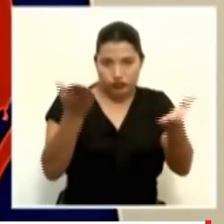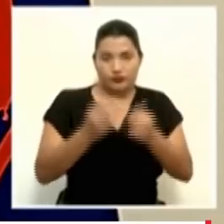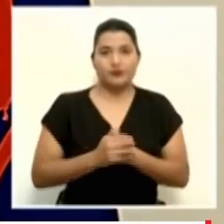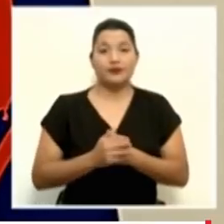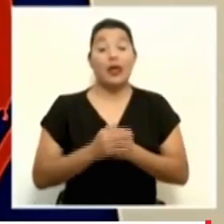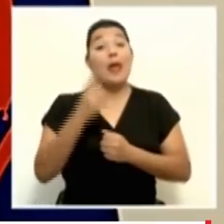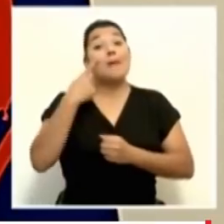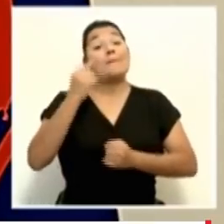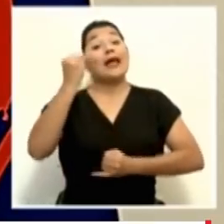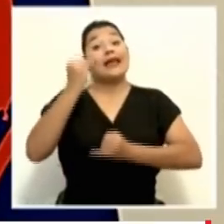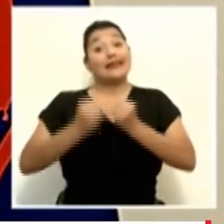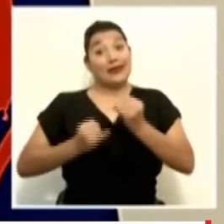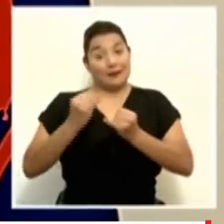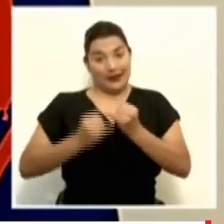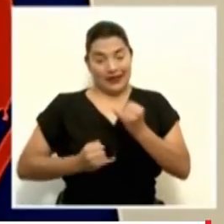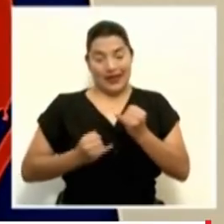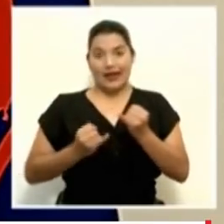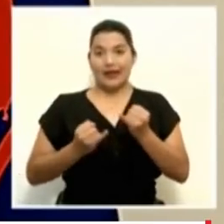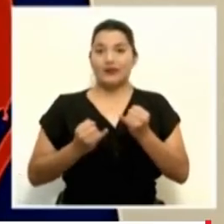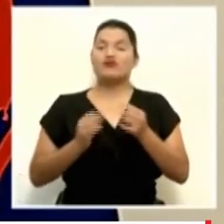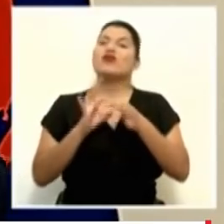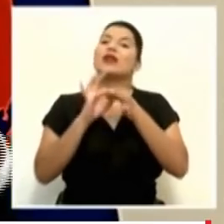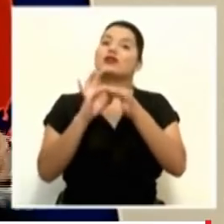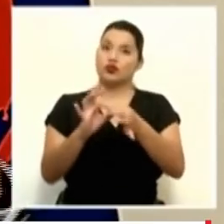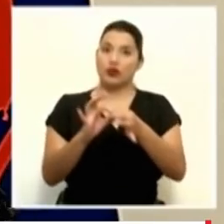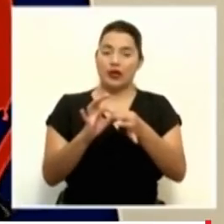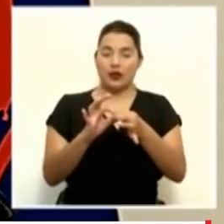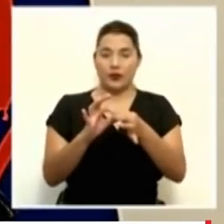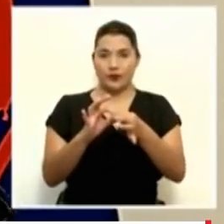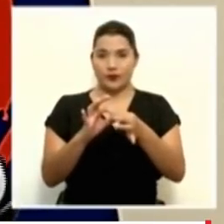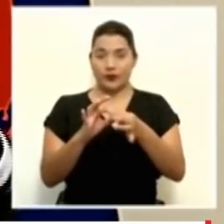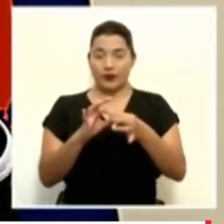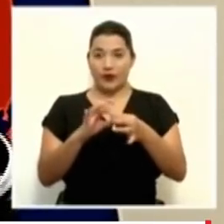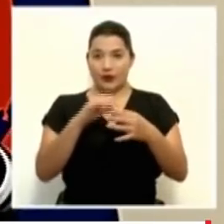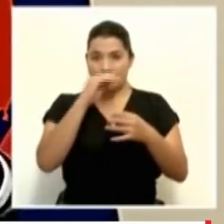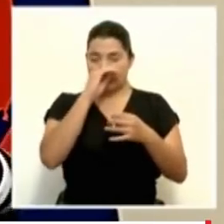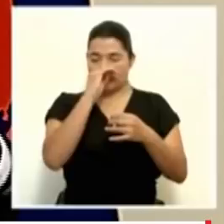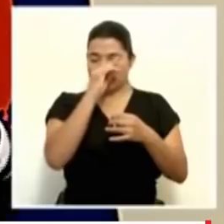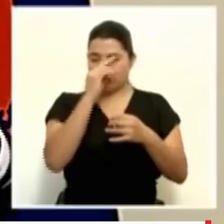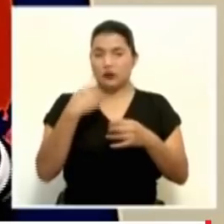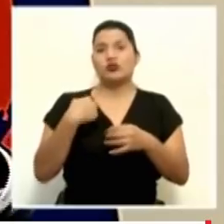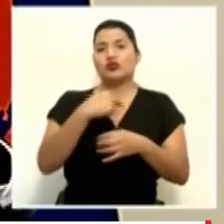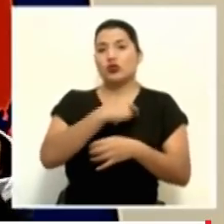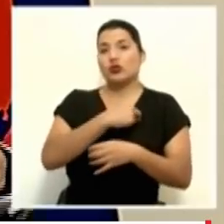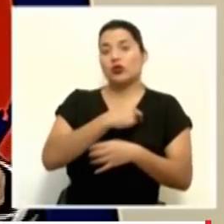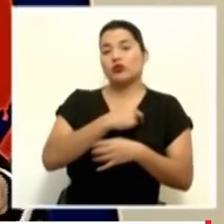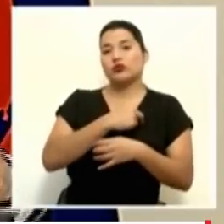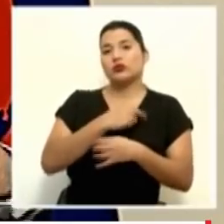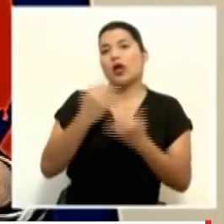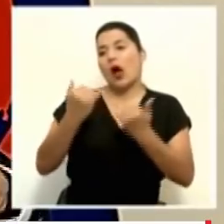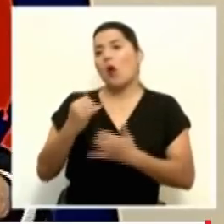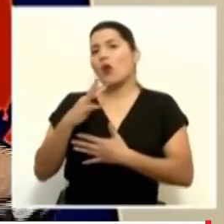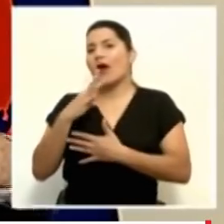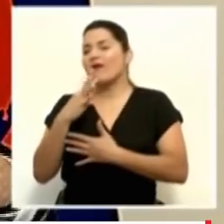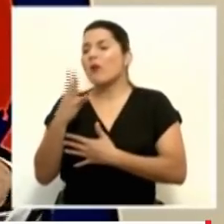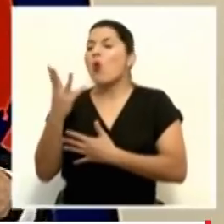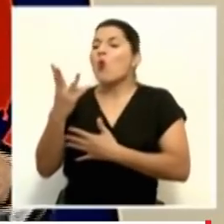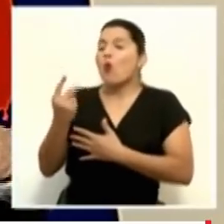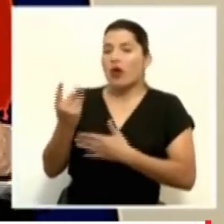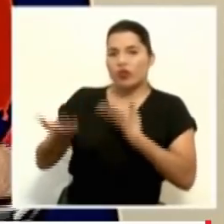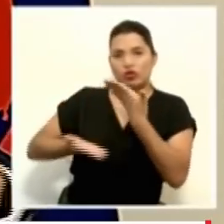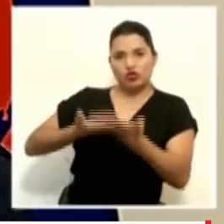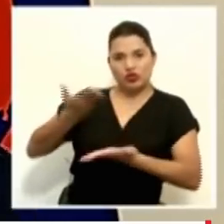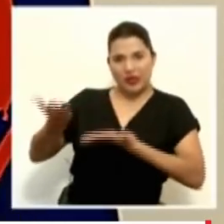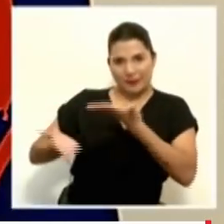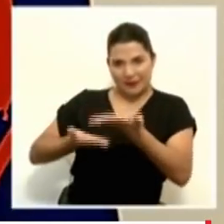Termino con la parte ya de la demanda. Hasta el momento hemos estado hablando de la oferta de servicios hospitalarios y